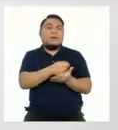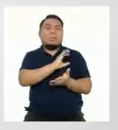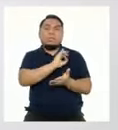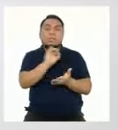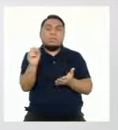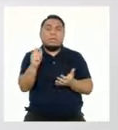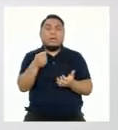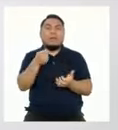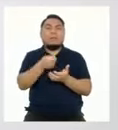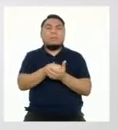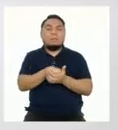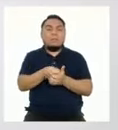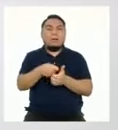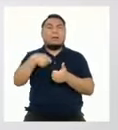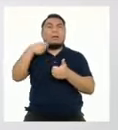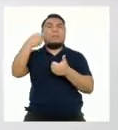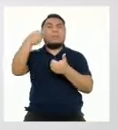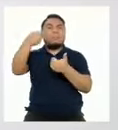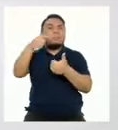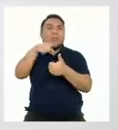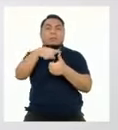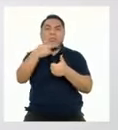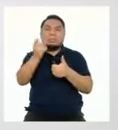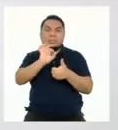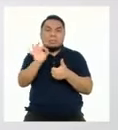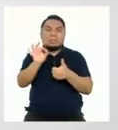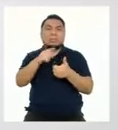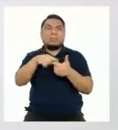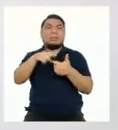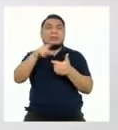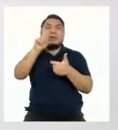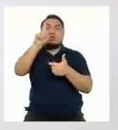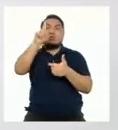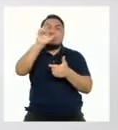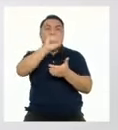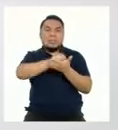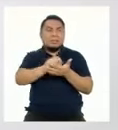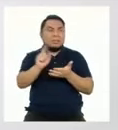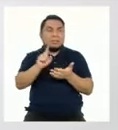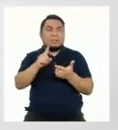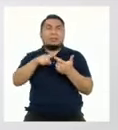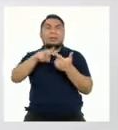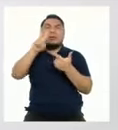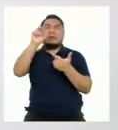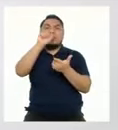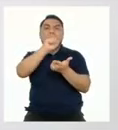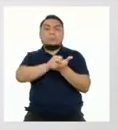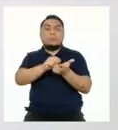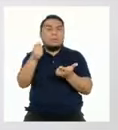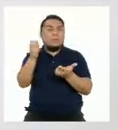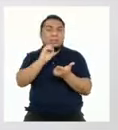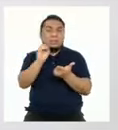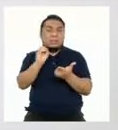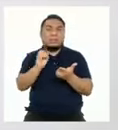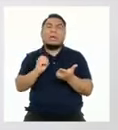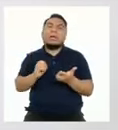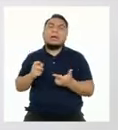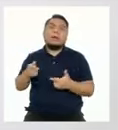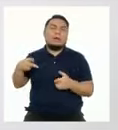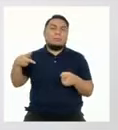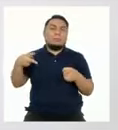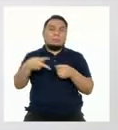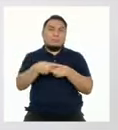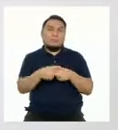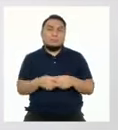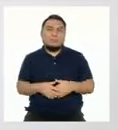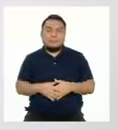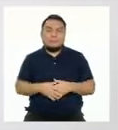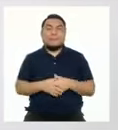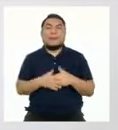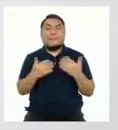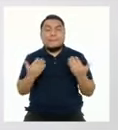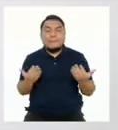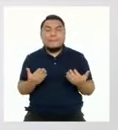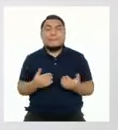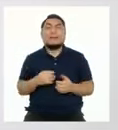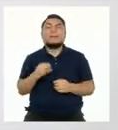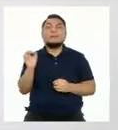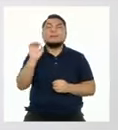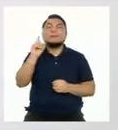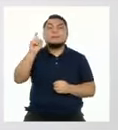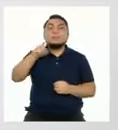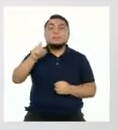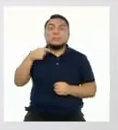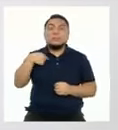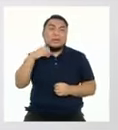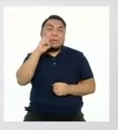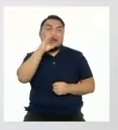en el pago de la facturación de dos meses o falta de pago de una cuota de financiamiento sin